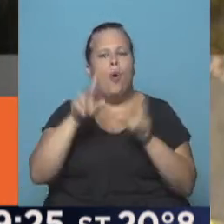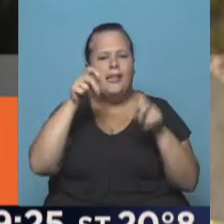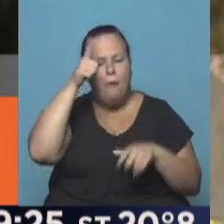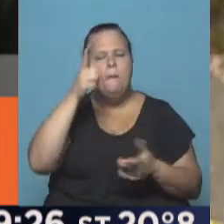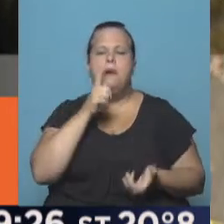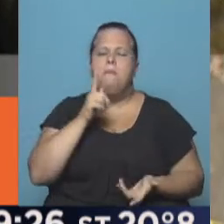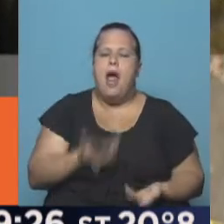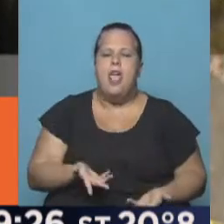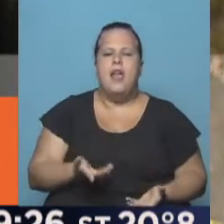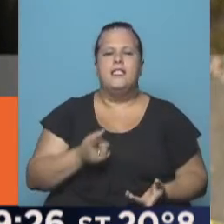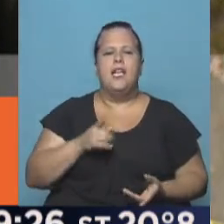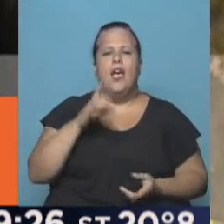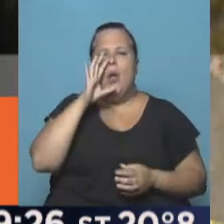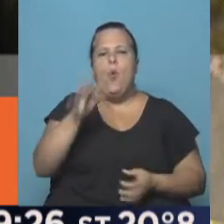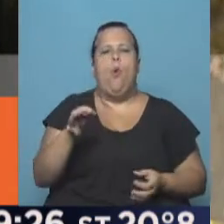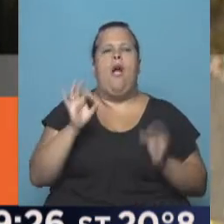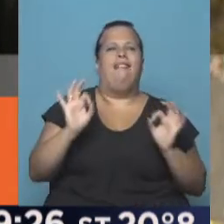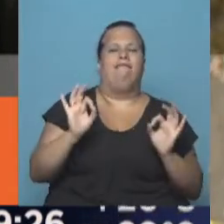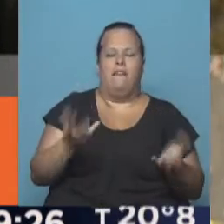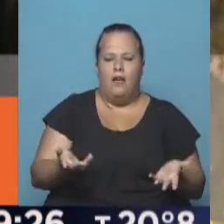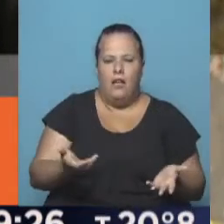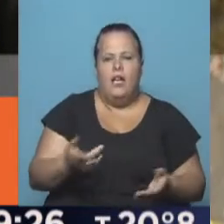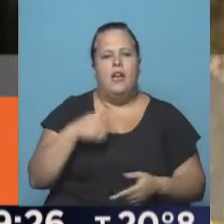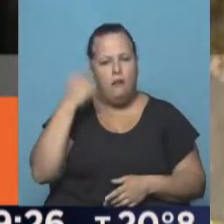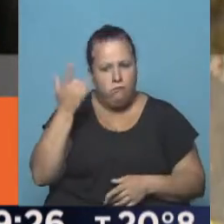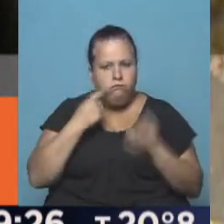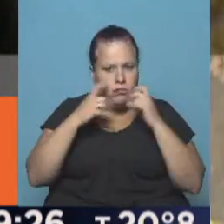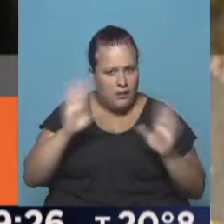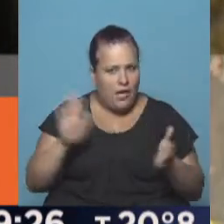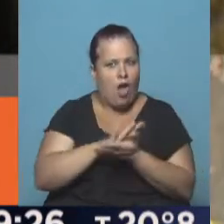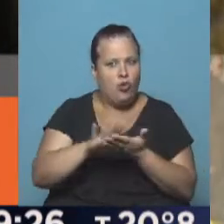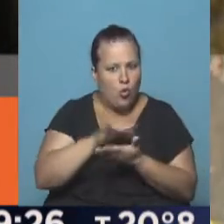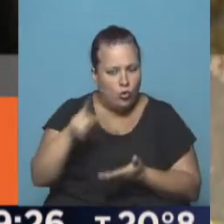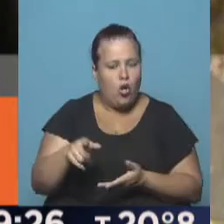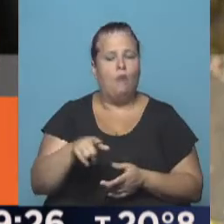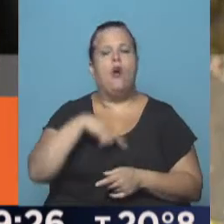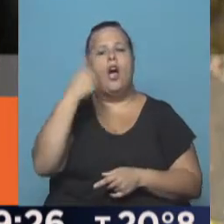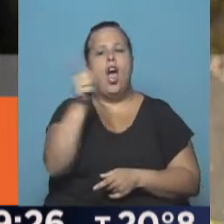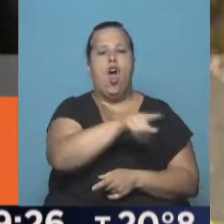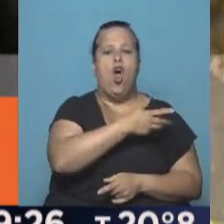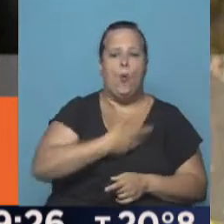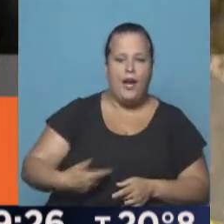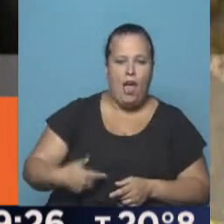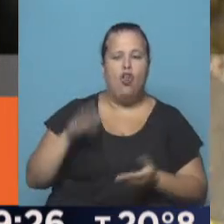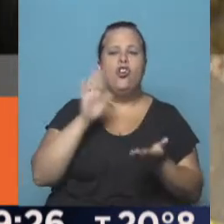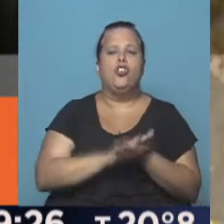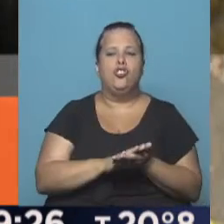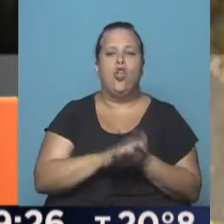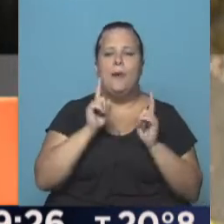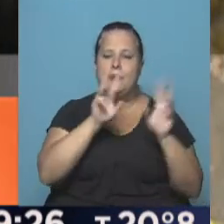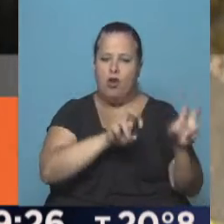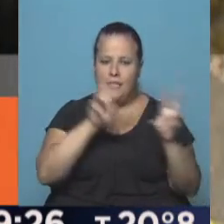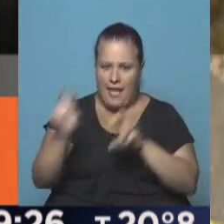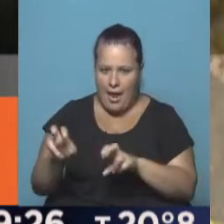parecería que nunca alcanza. La pregunta es si han tomado cartas en el asunto. Y al gobernador, referido al mismo